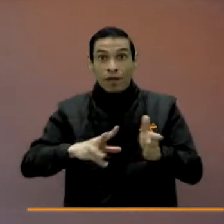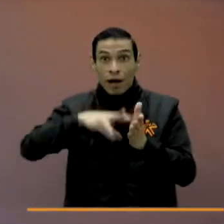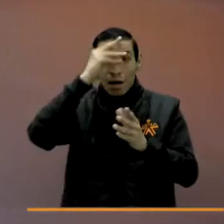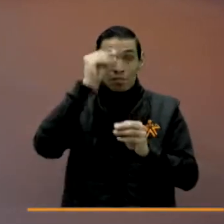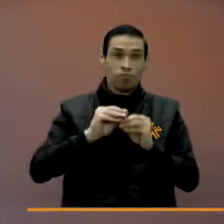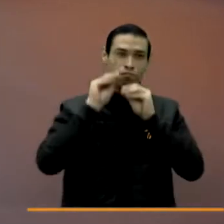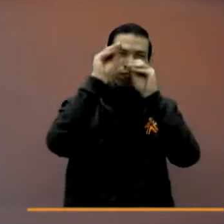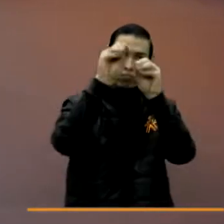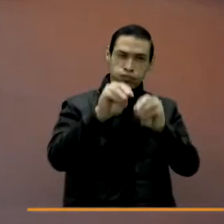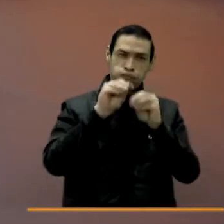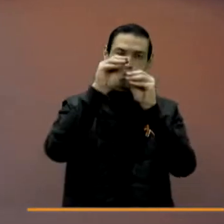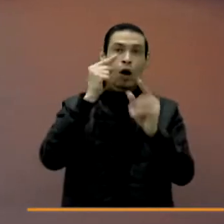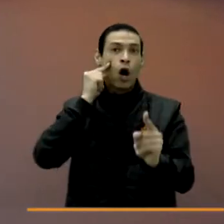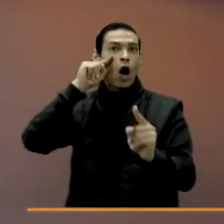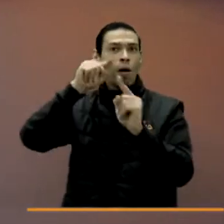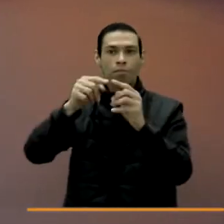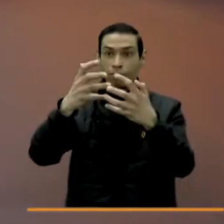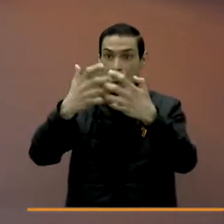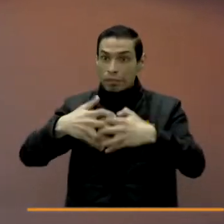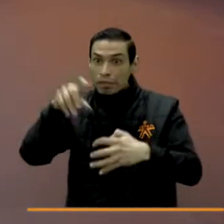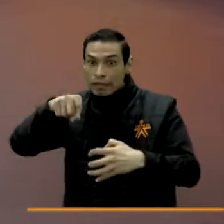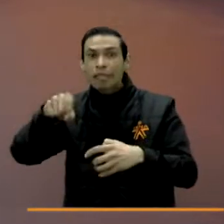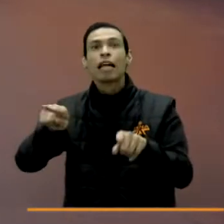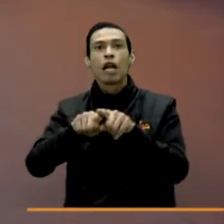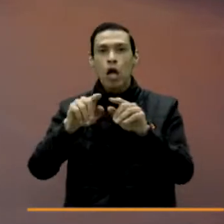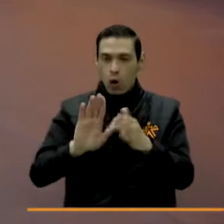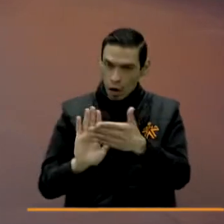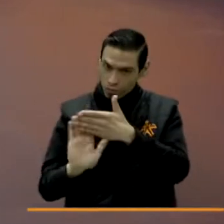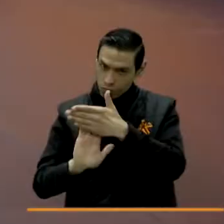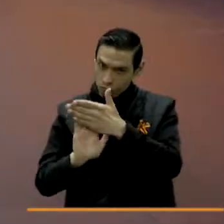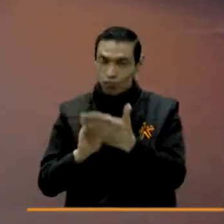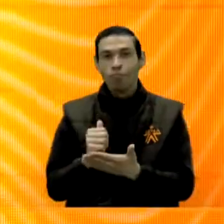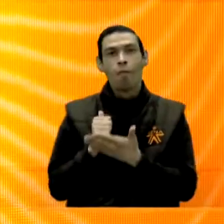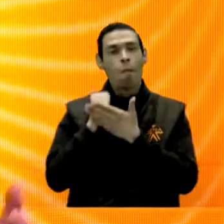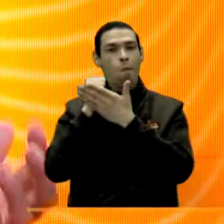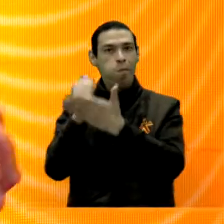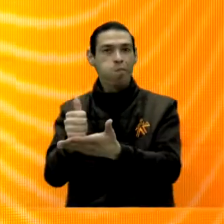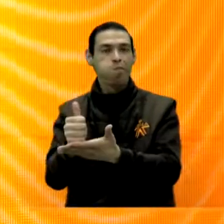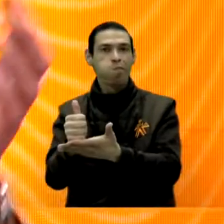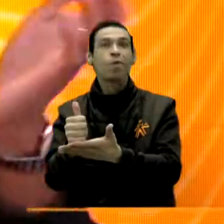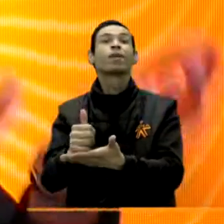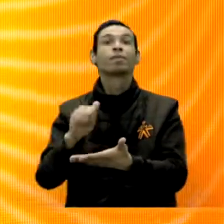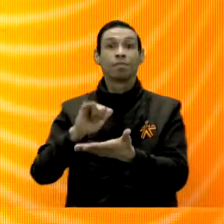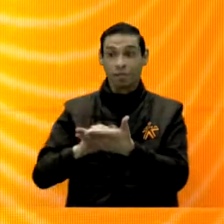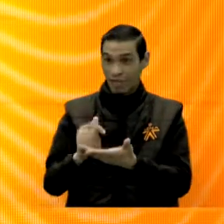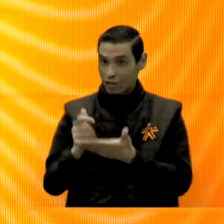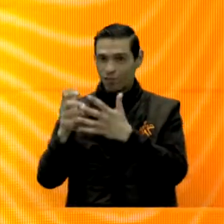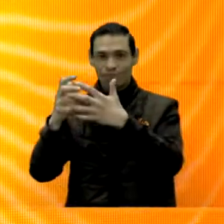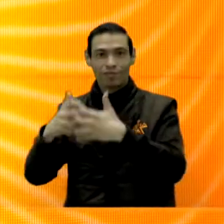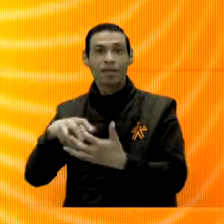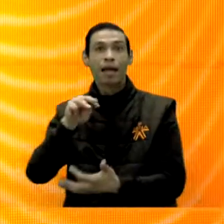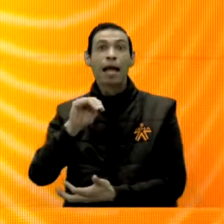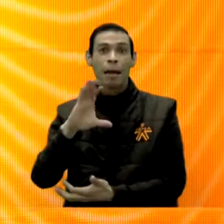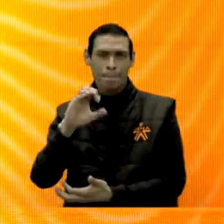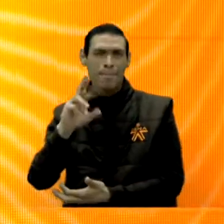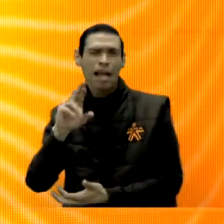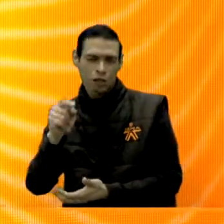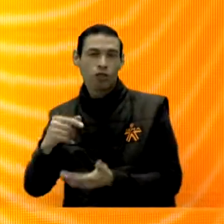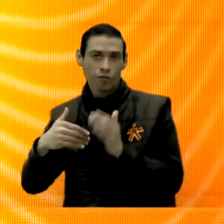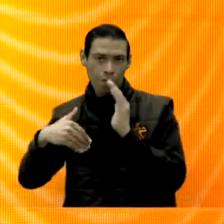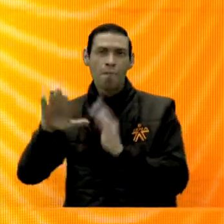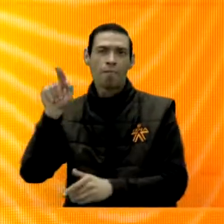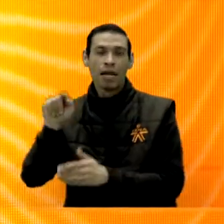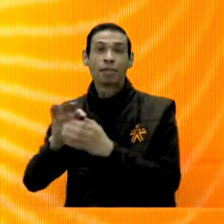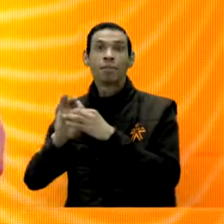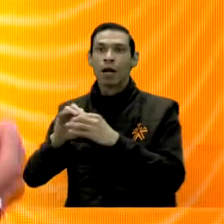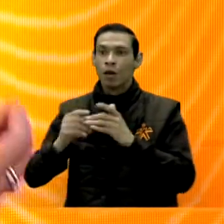empresas logren conectar esas nuevas necesidades. Entonces, ese es un proyecto maravilloso, que además, aunque lo trabajamos con Microsoft, pues